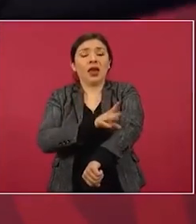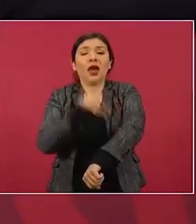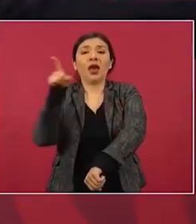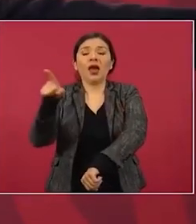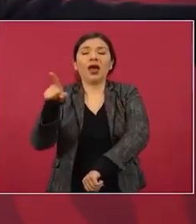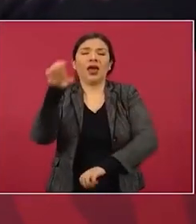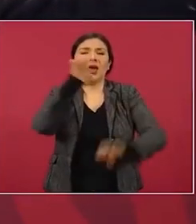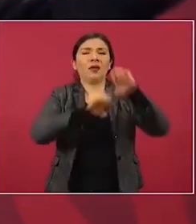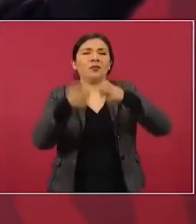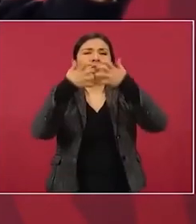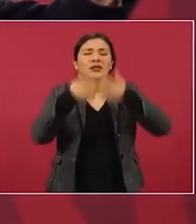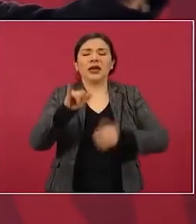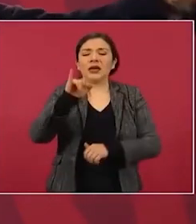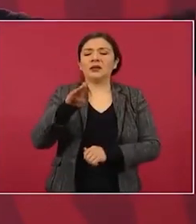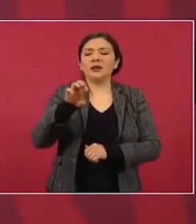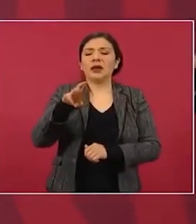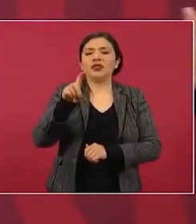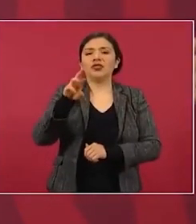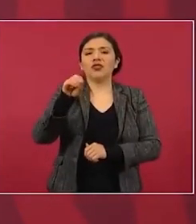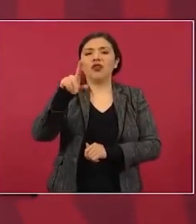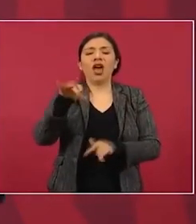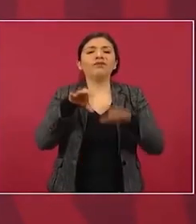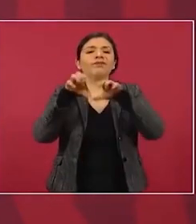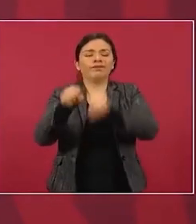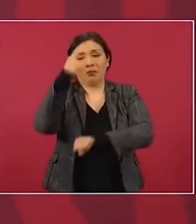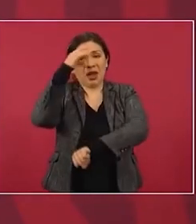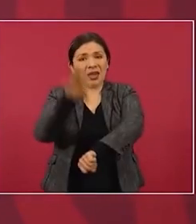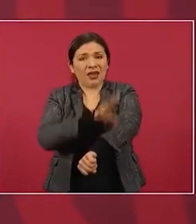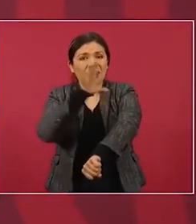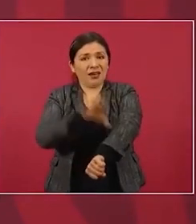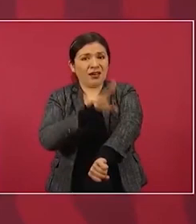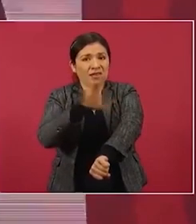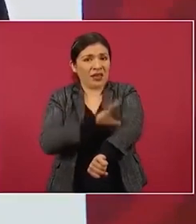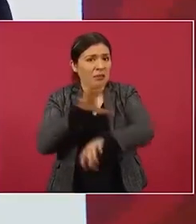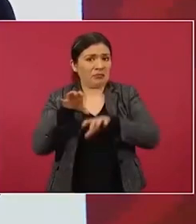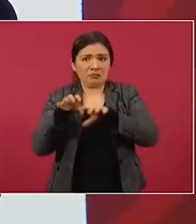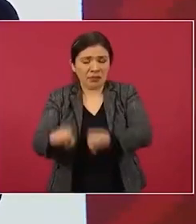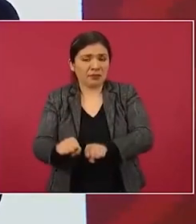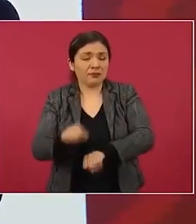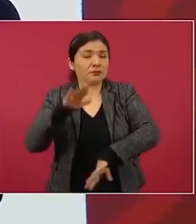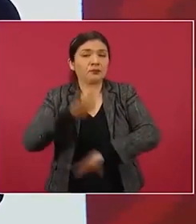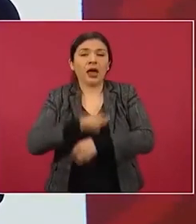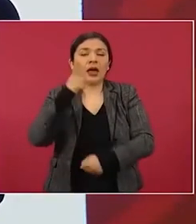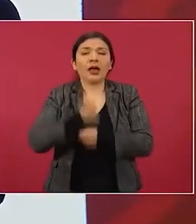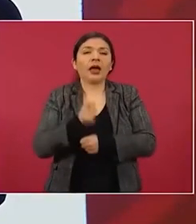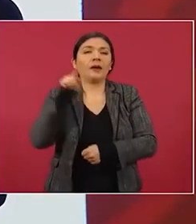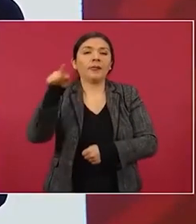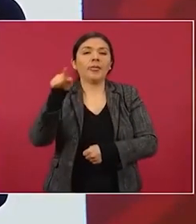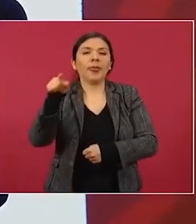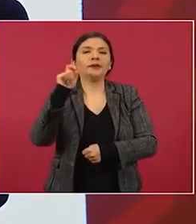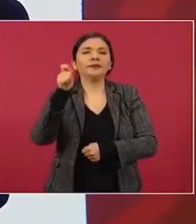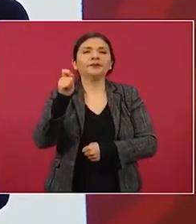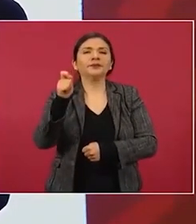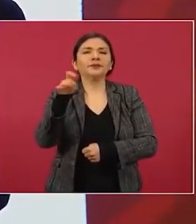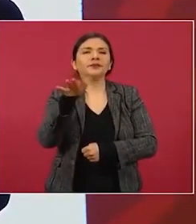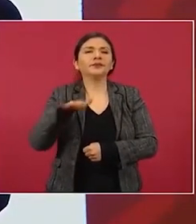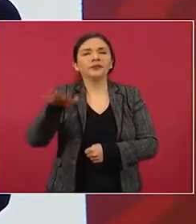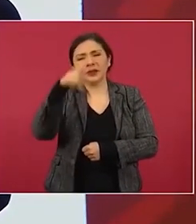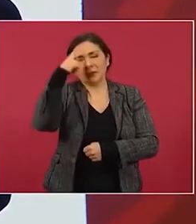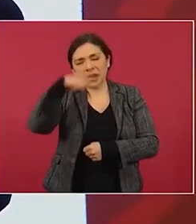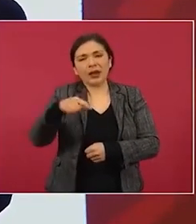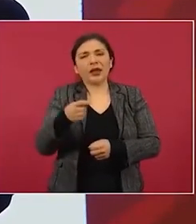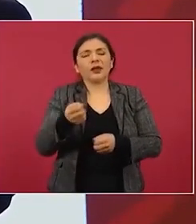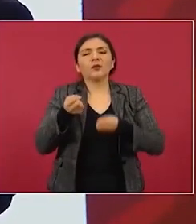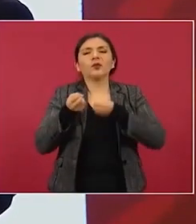apodera de todo el mercado eléctrico, sobre todo lo que tiene que ver con el abasto